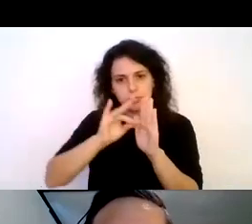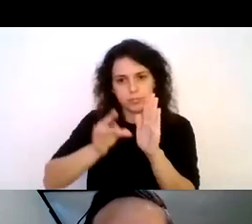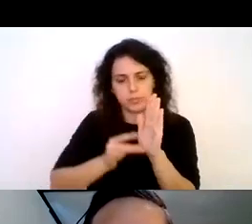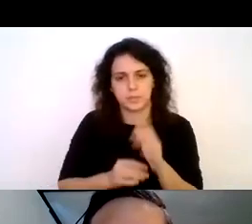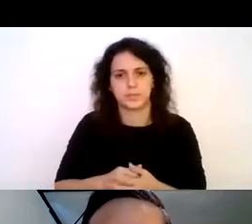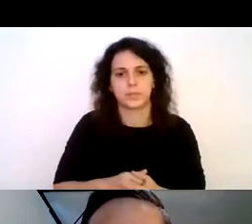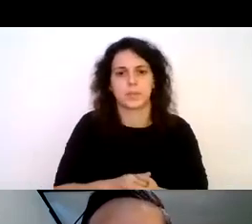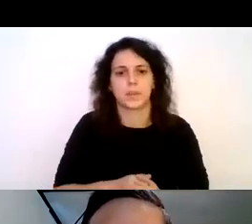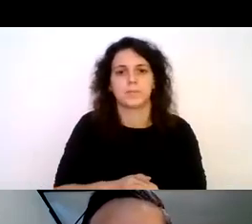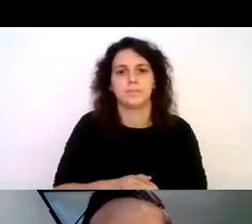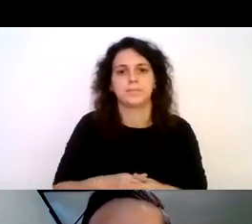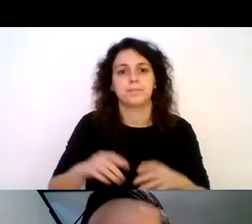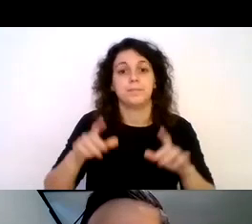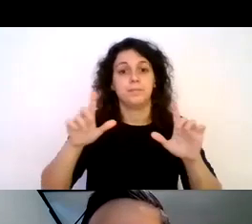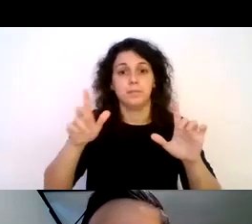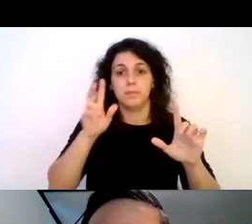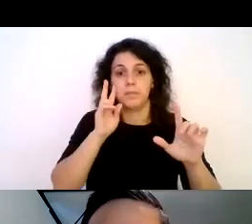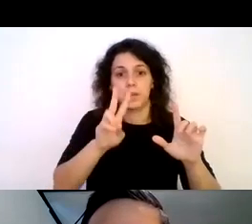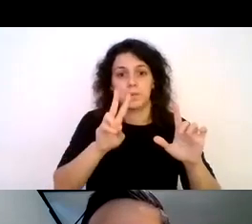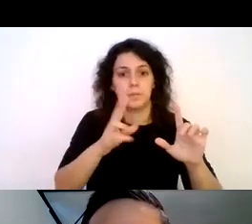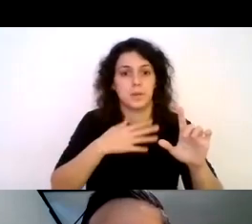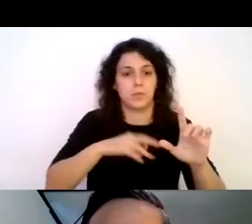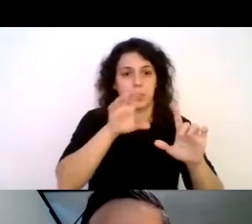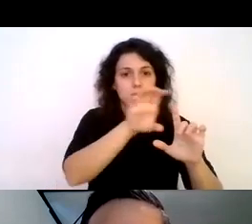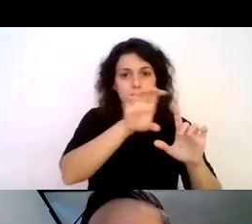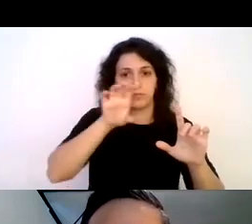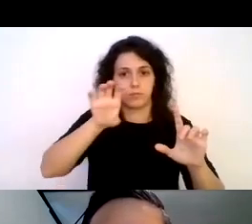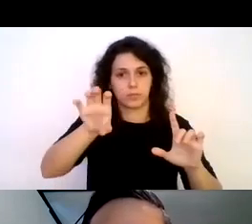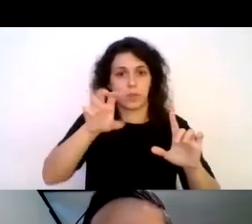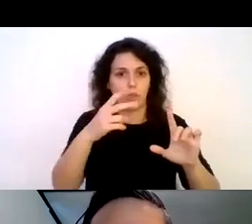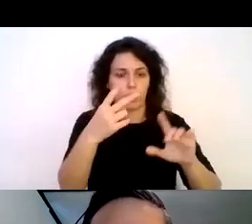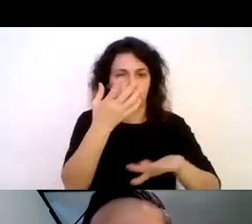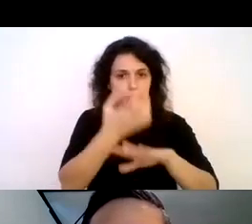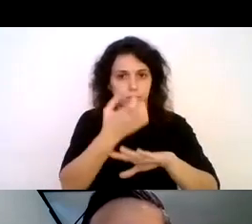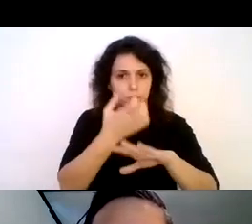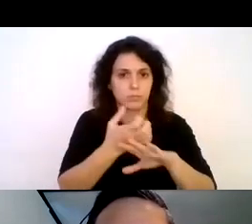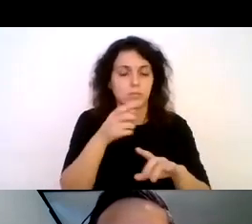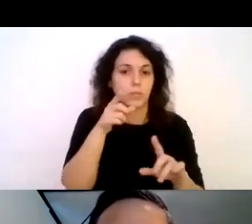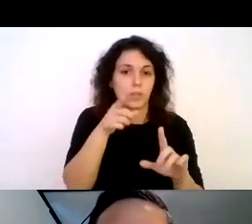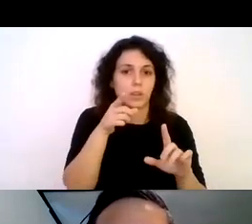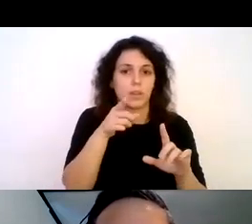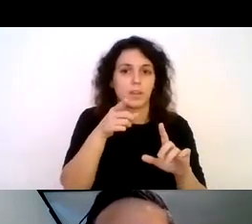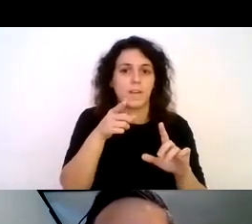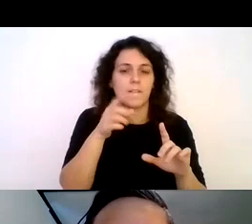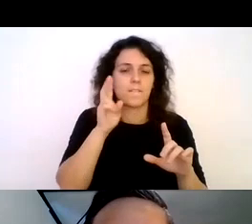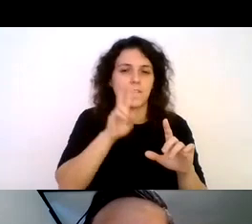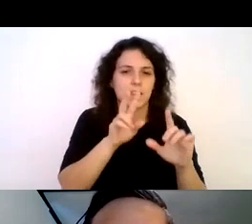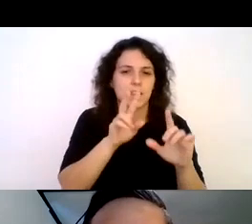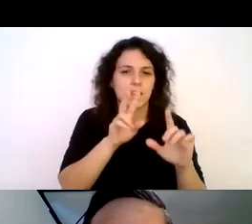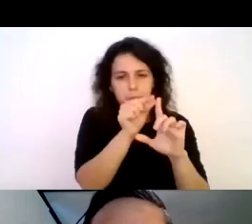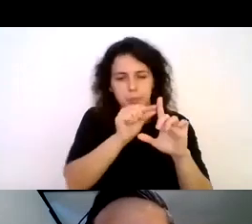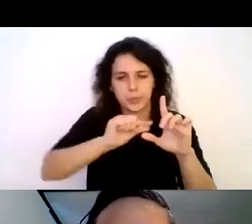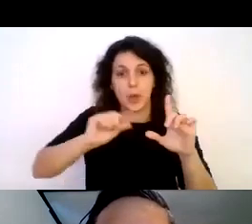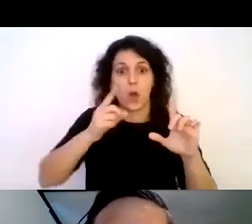En la pantalla se muestran dos de estas láminas en las cuales se puede ver que tienen el borde de la silueta en color